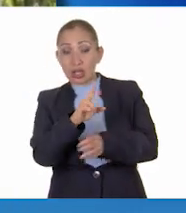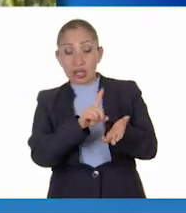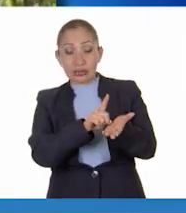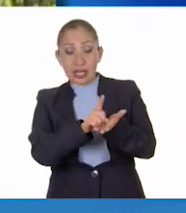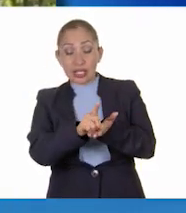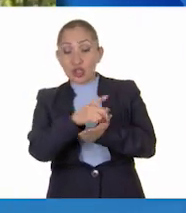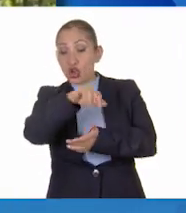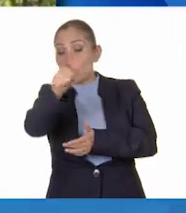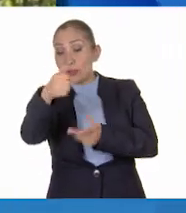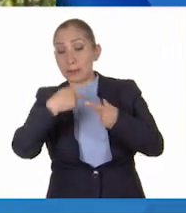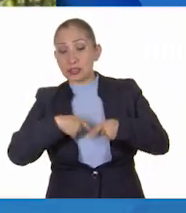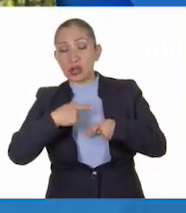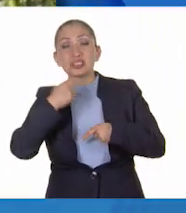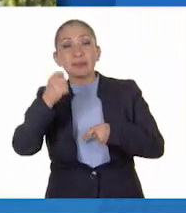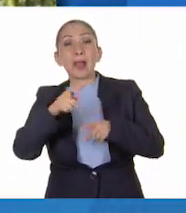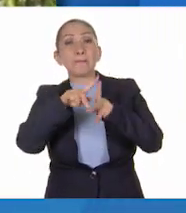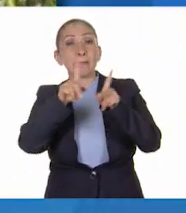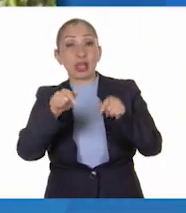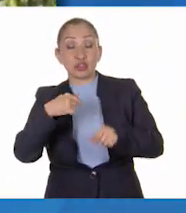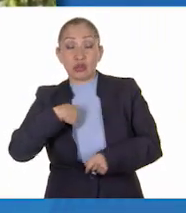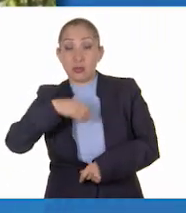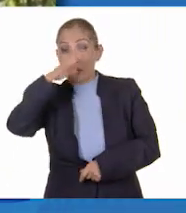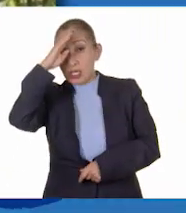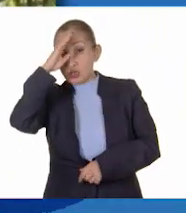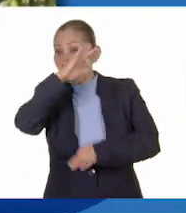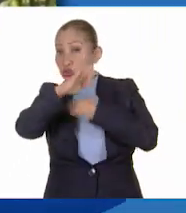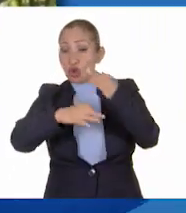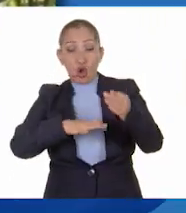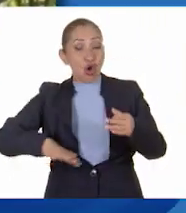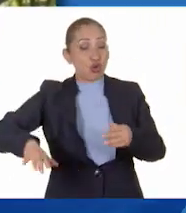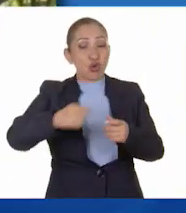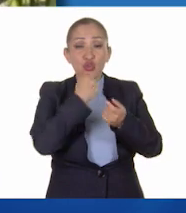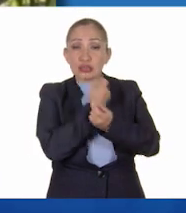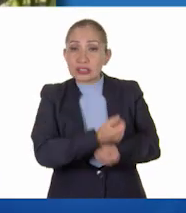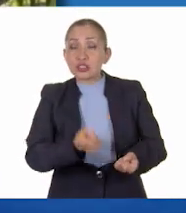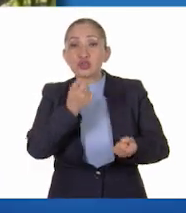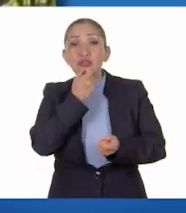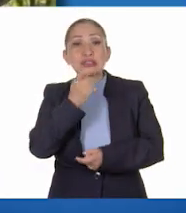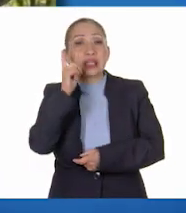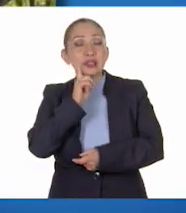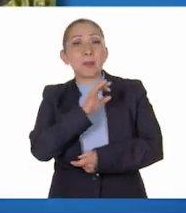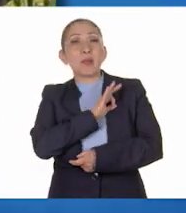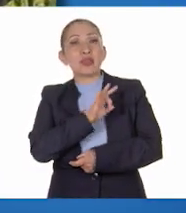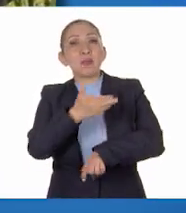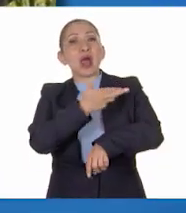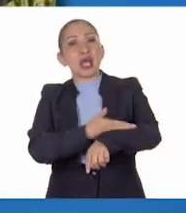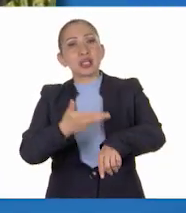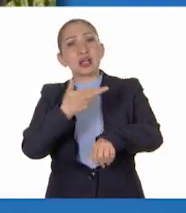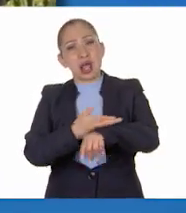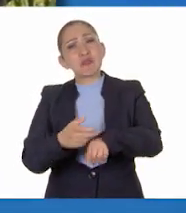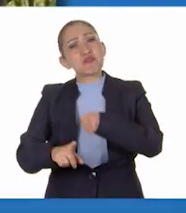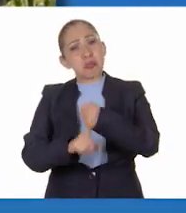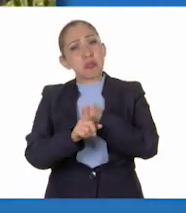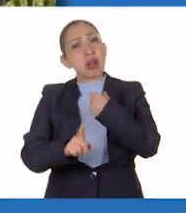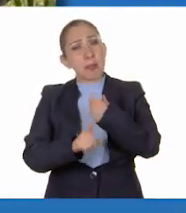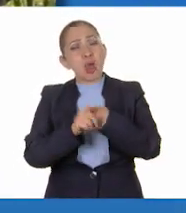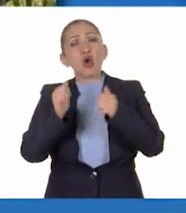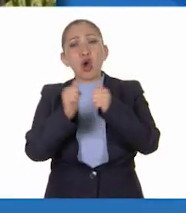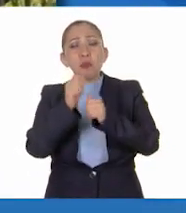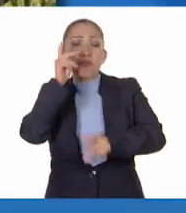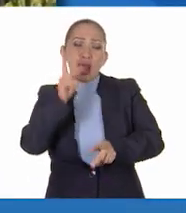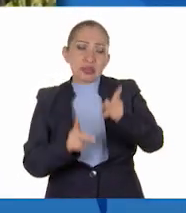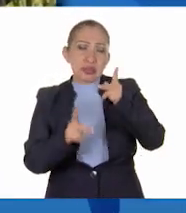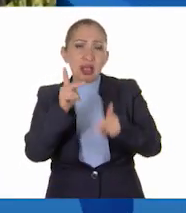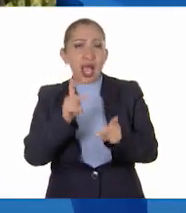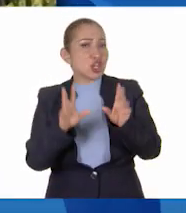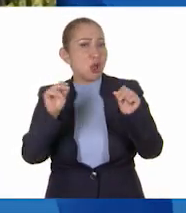ajeno es la paz. Yo pienso que todos los niños y niñas debemos resolver nuestros problemas platicando